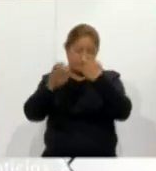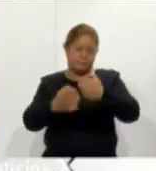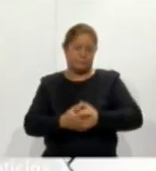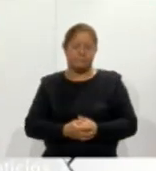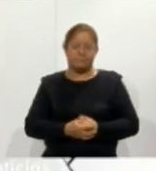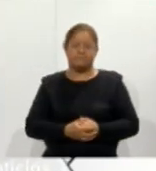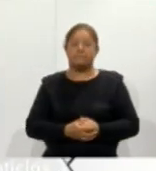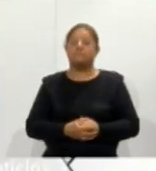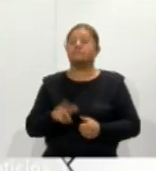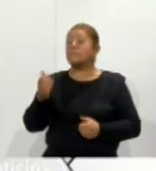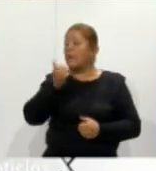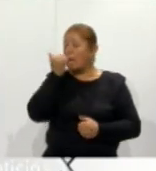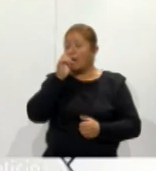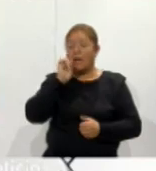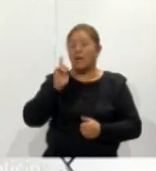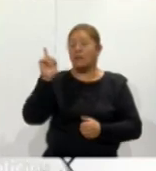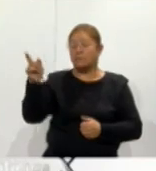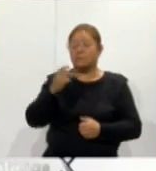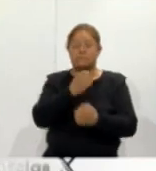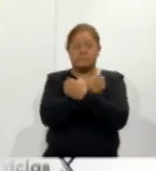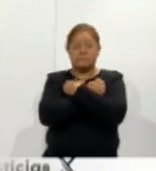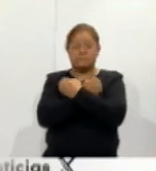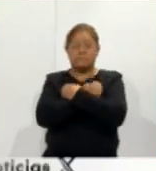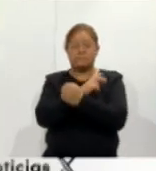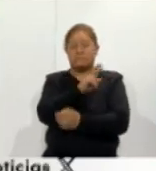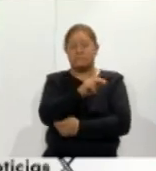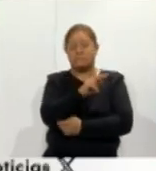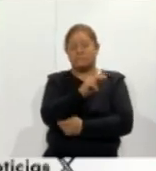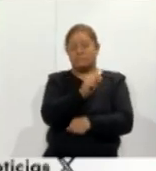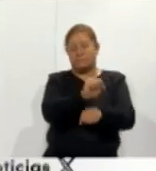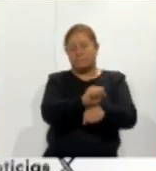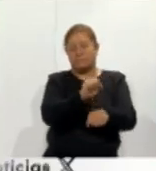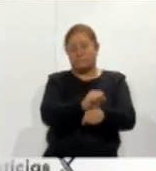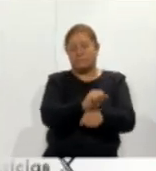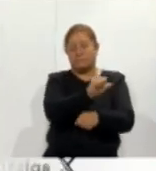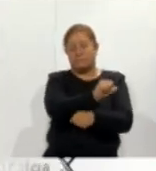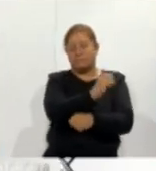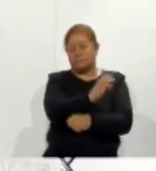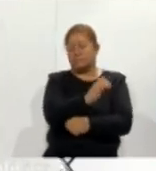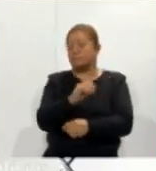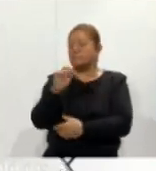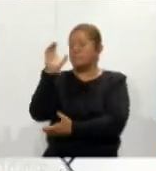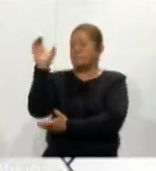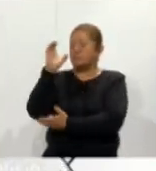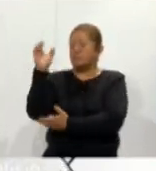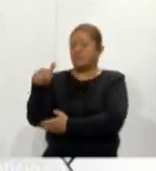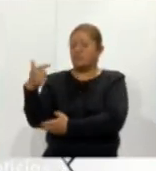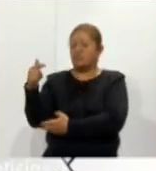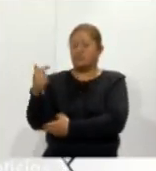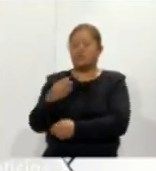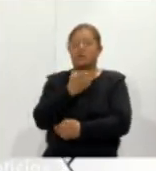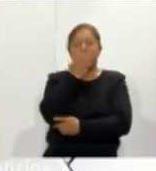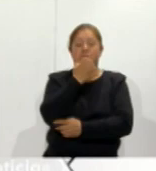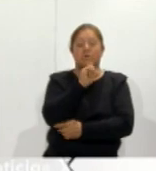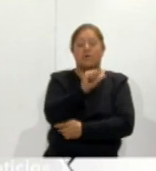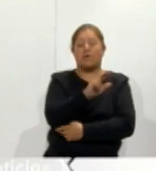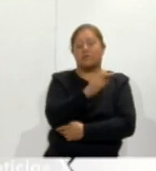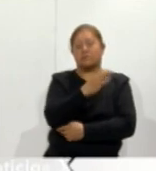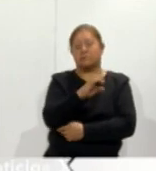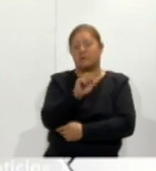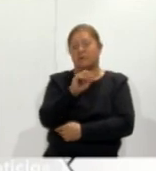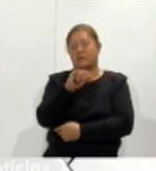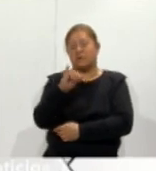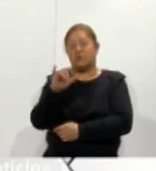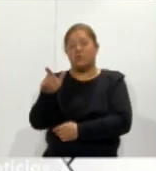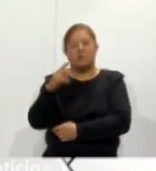Alumnas del Colegio Educativo Castellanos, de la telesecundaria Aquiles Cerdán, del COVAT 12 y de la escuela Arcelio Gueno, escucharon atentas